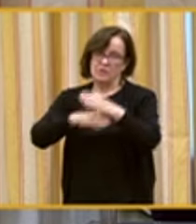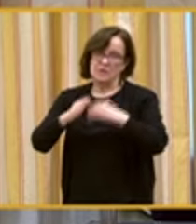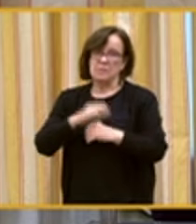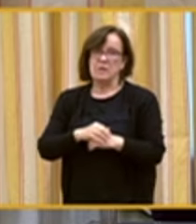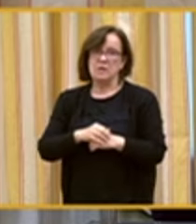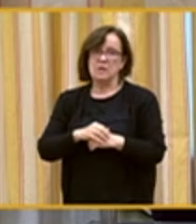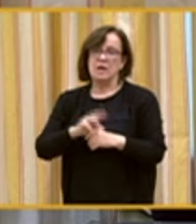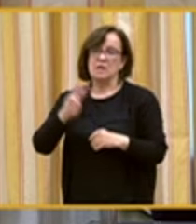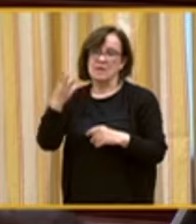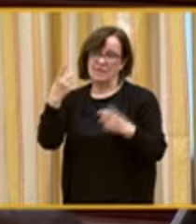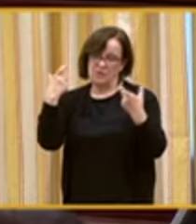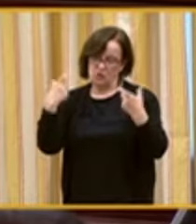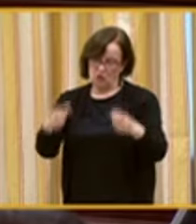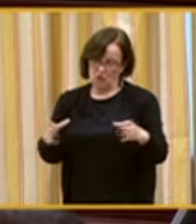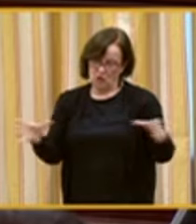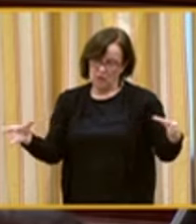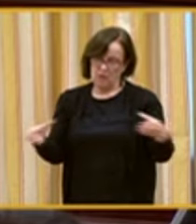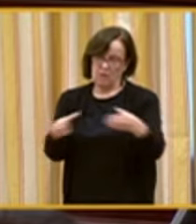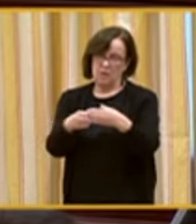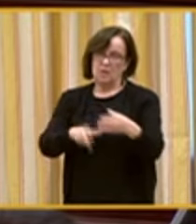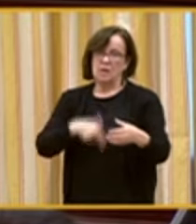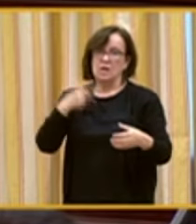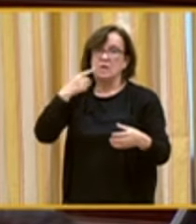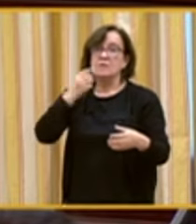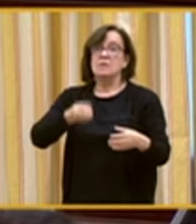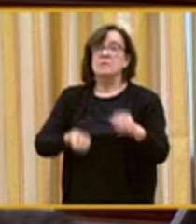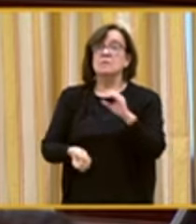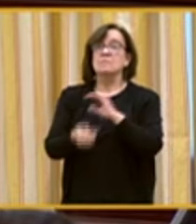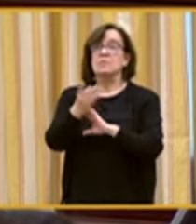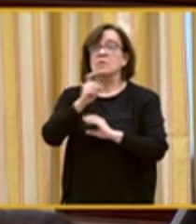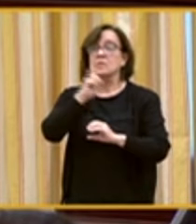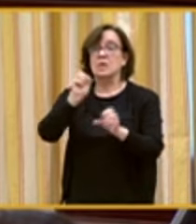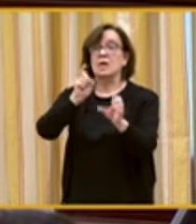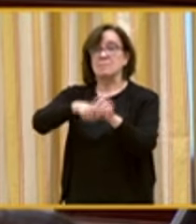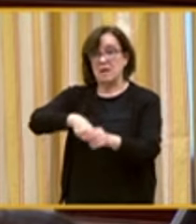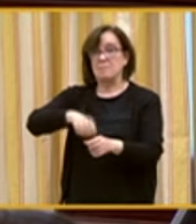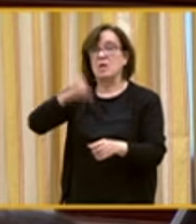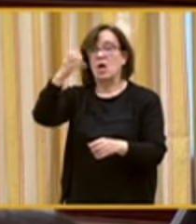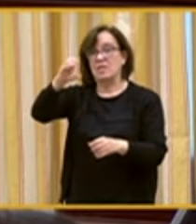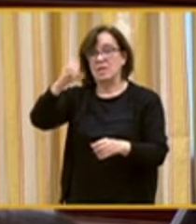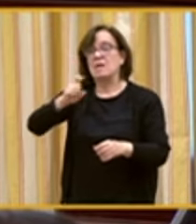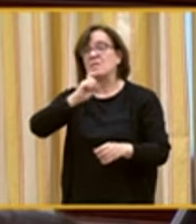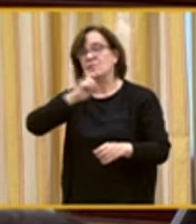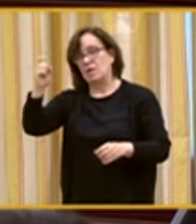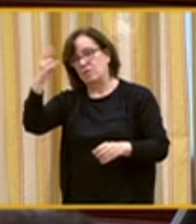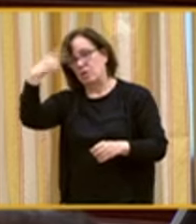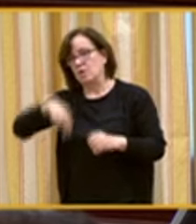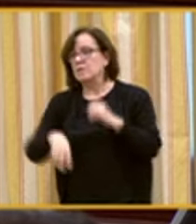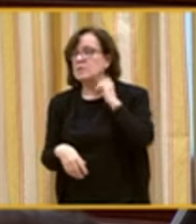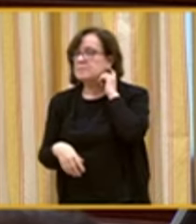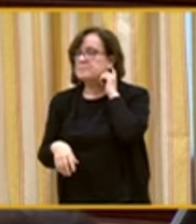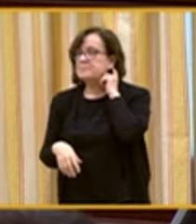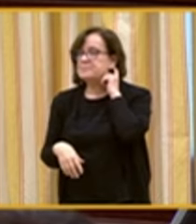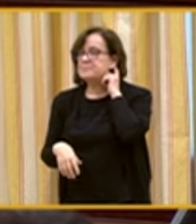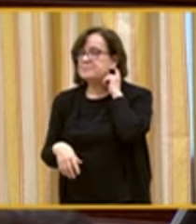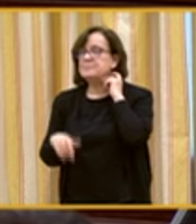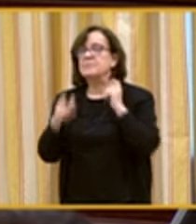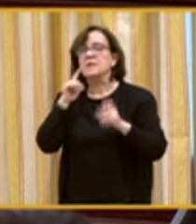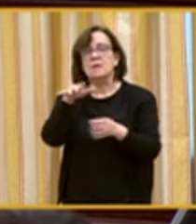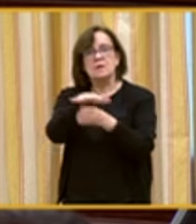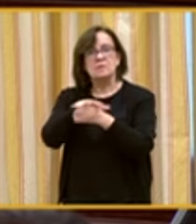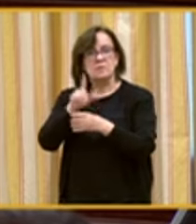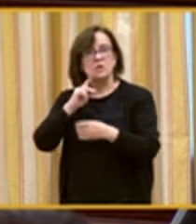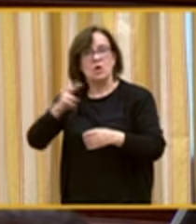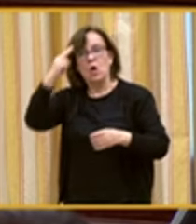y del tercer sector en su conjunto, fundadores y miembros del CERMI y de la Fundación ONCE, sitios en los que tenemos